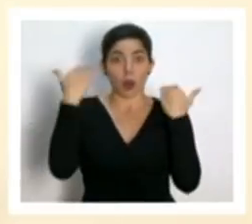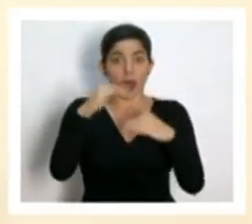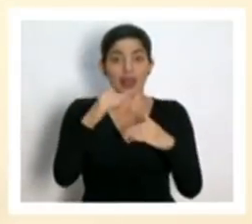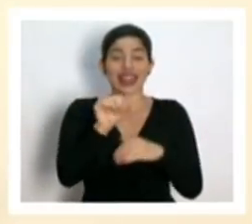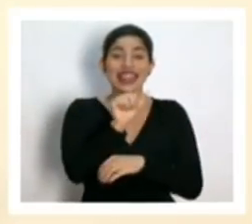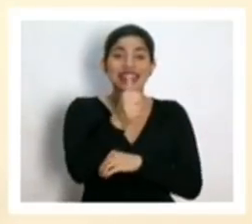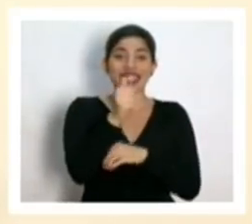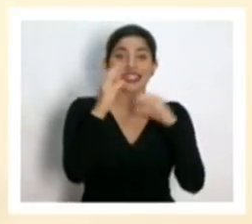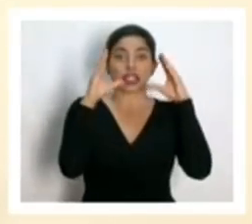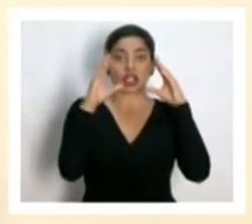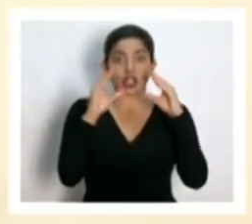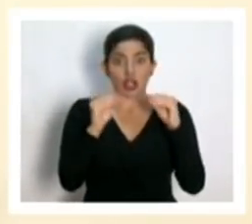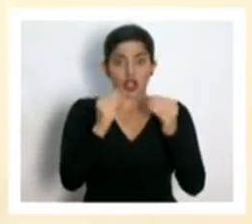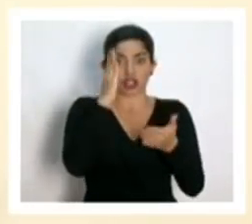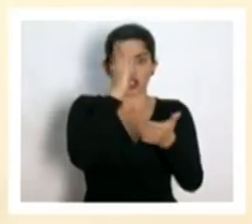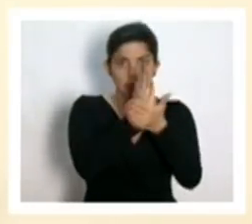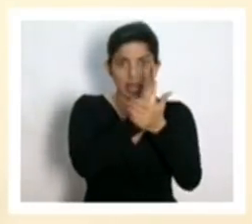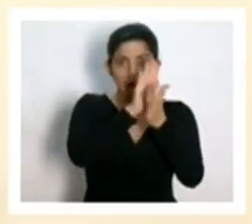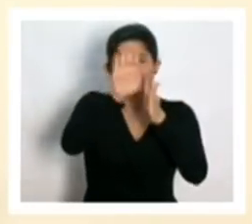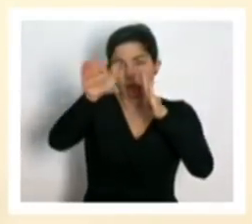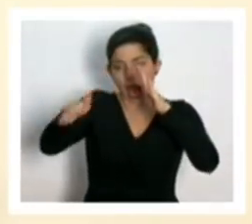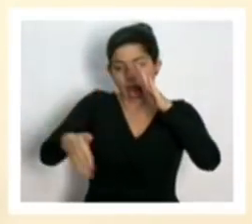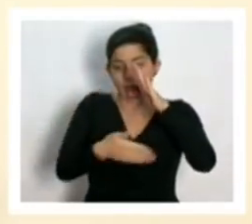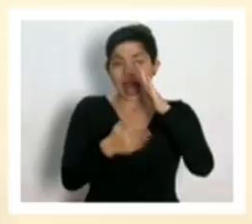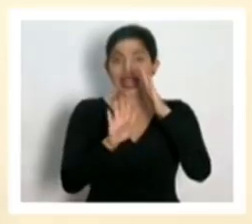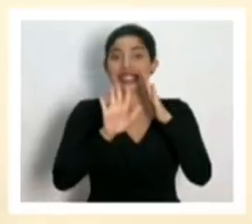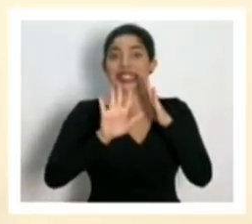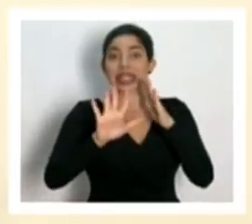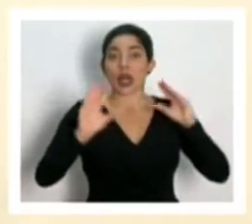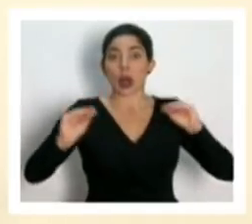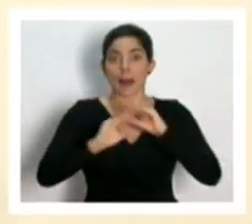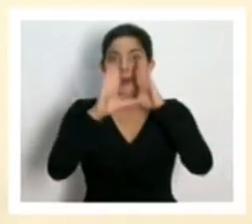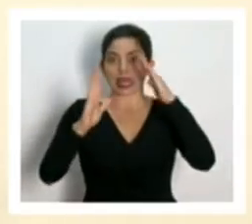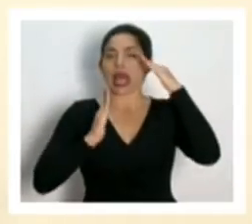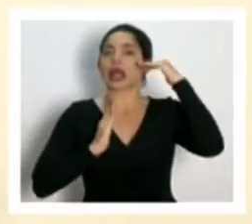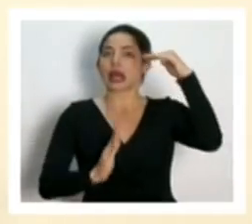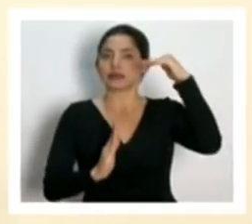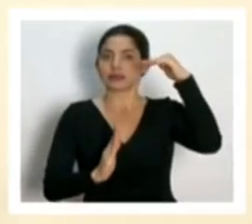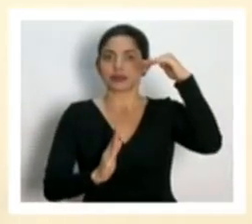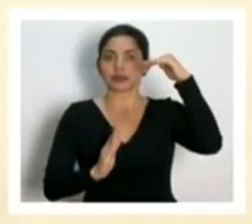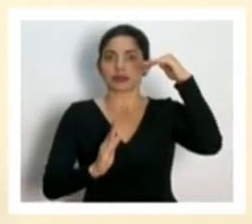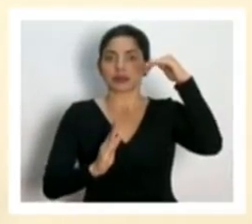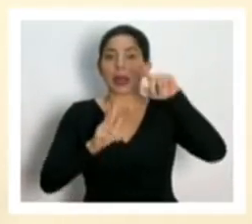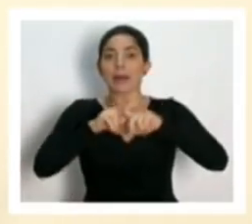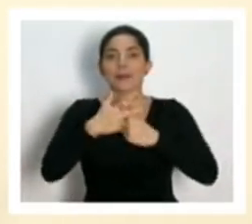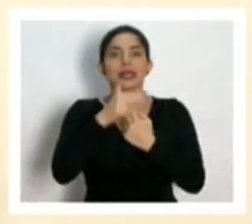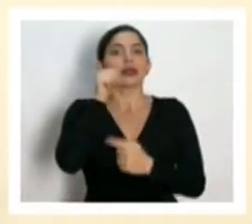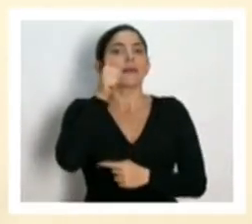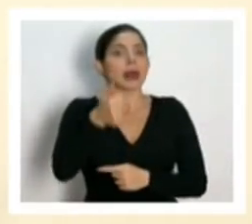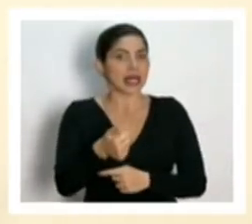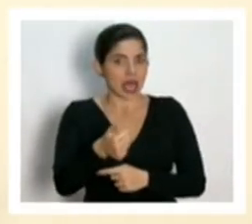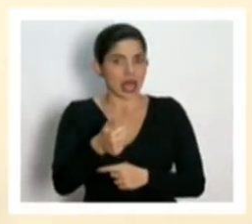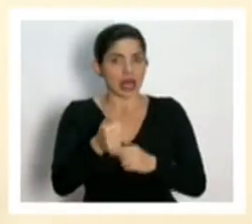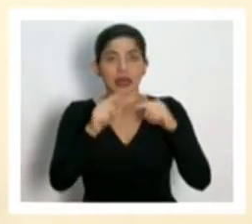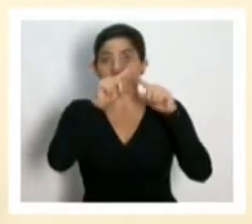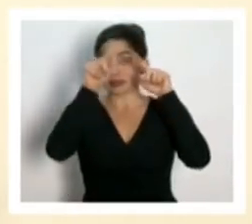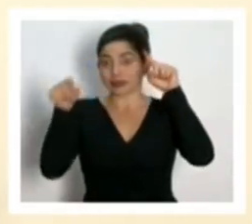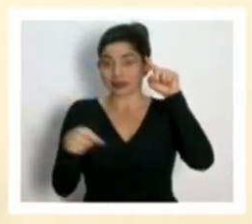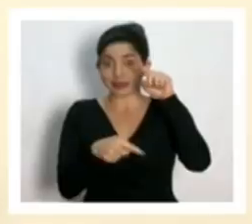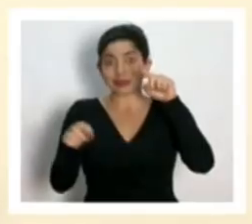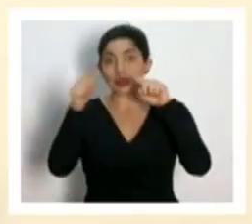10 pm, a las 5 am. Esto a partir del día de mañana para